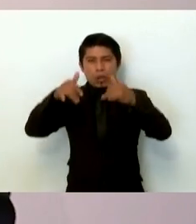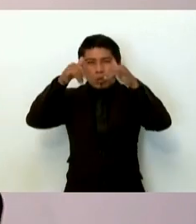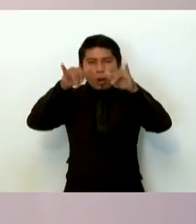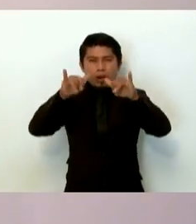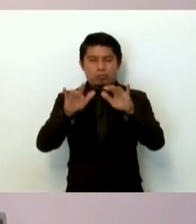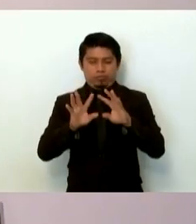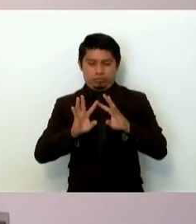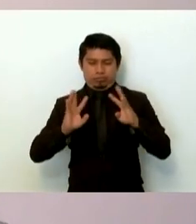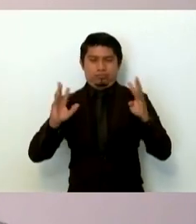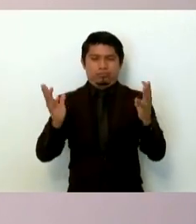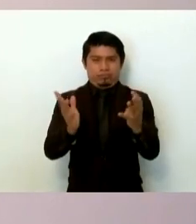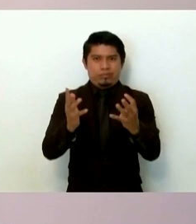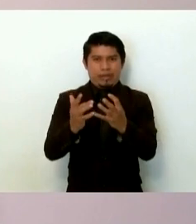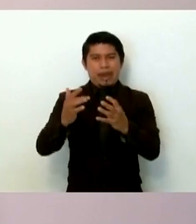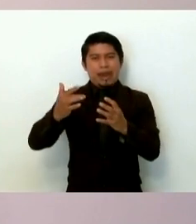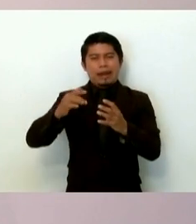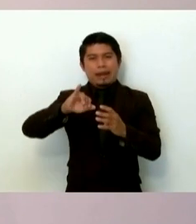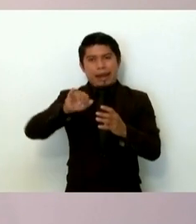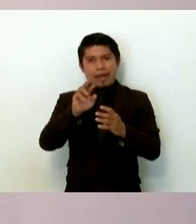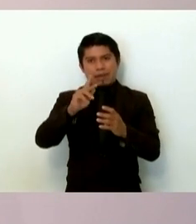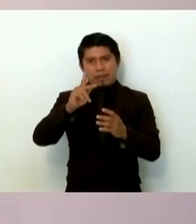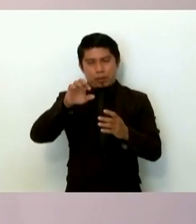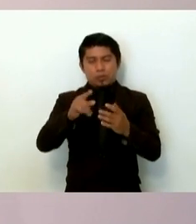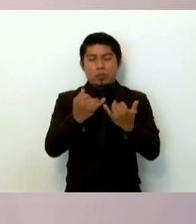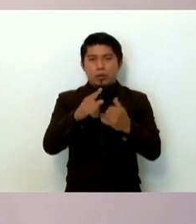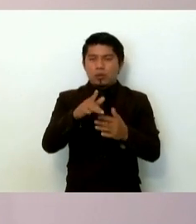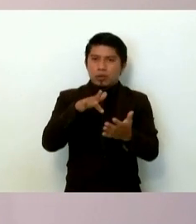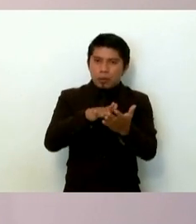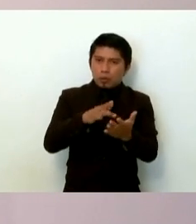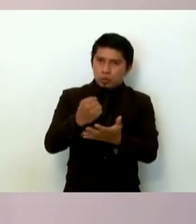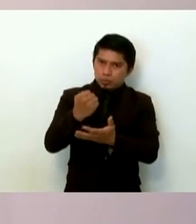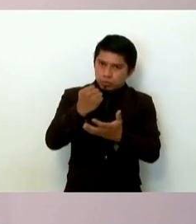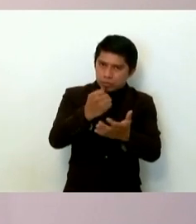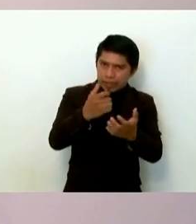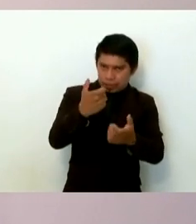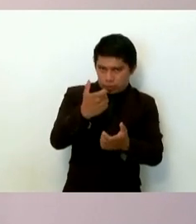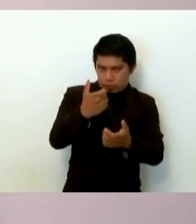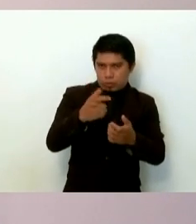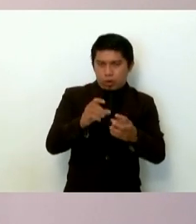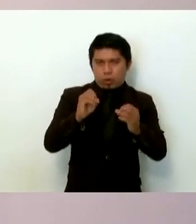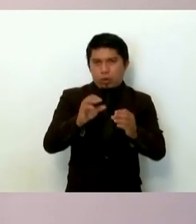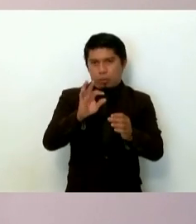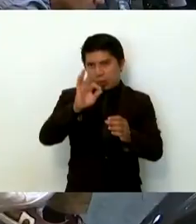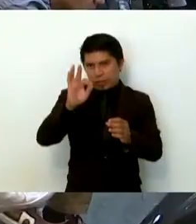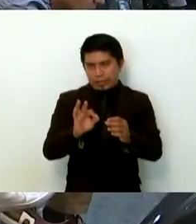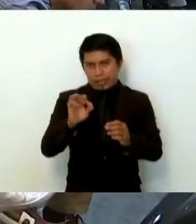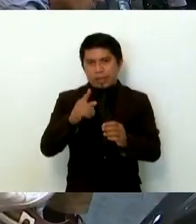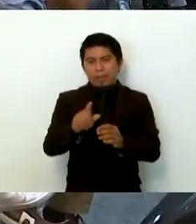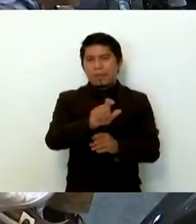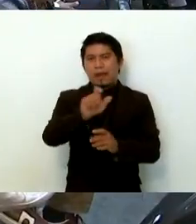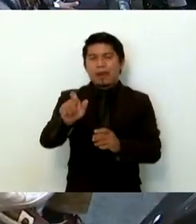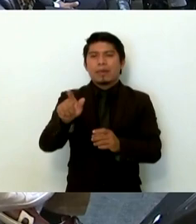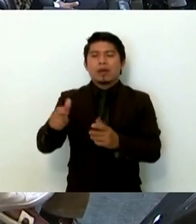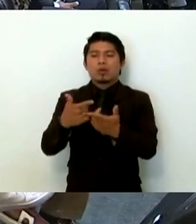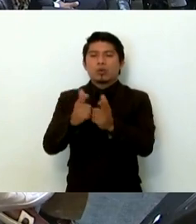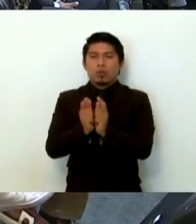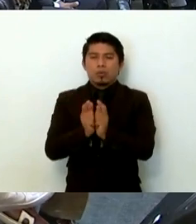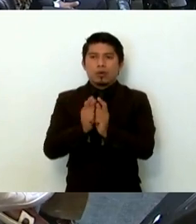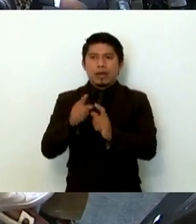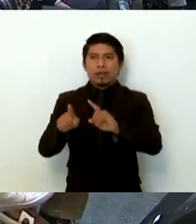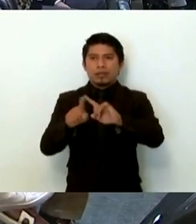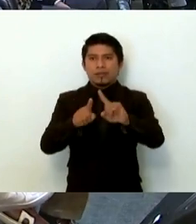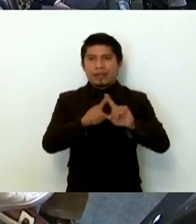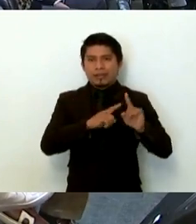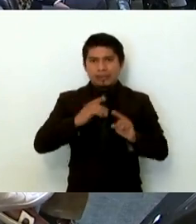Y al mismo tiempo, se mantenía un apoyo económico o una cuota que pagaba el grupo delictivo a